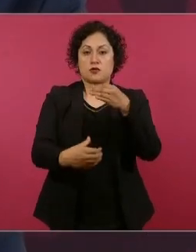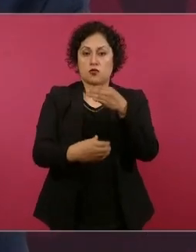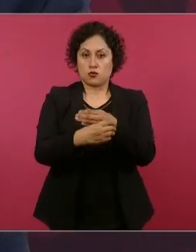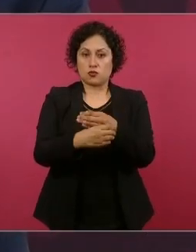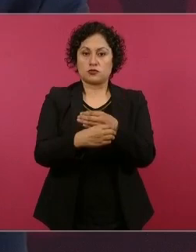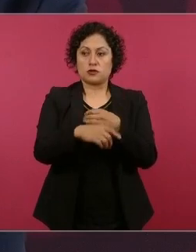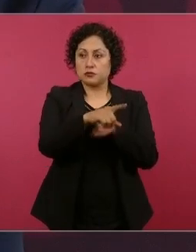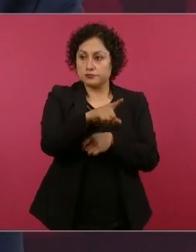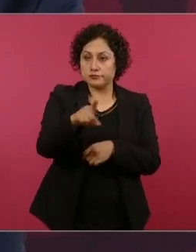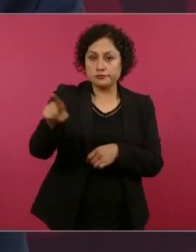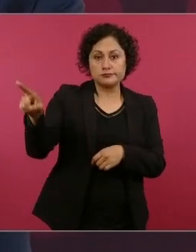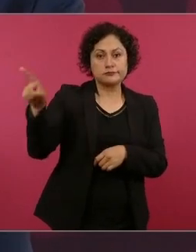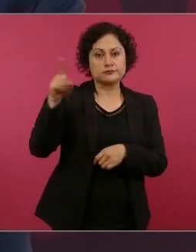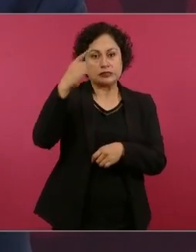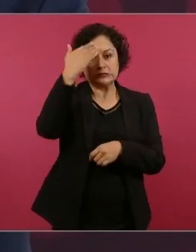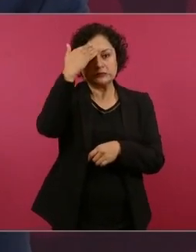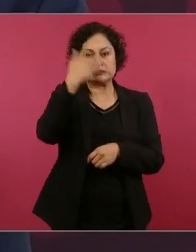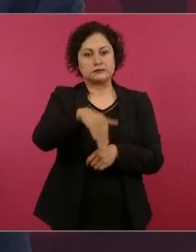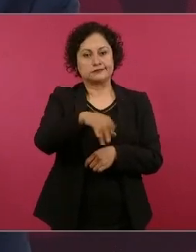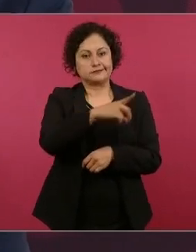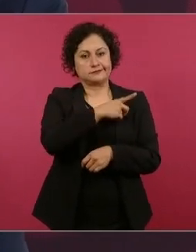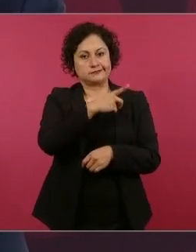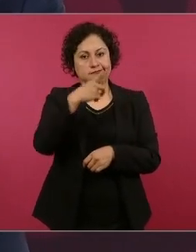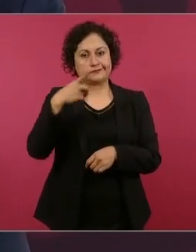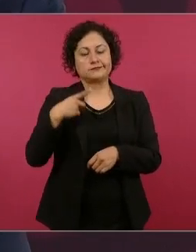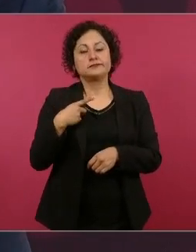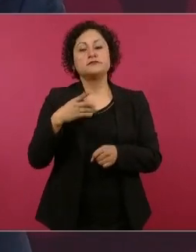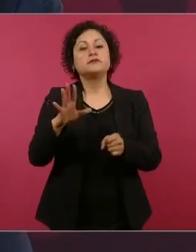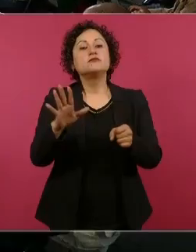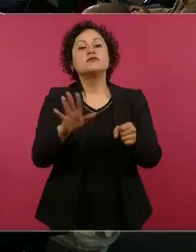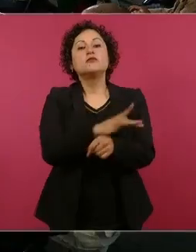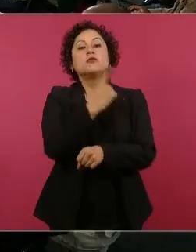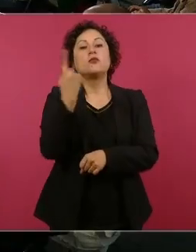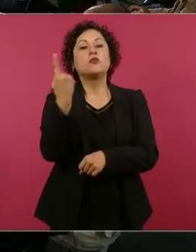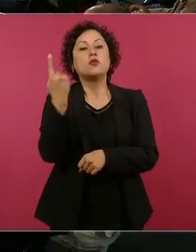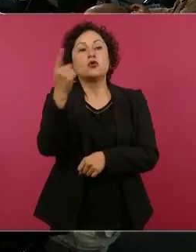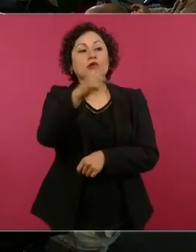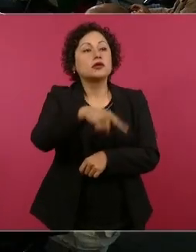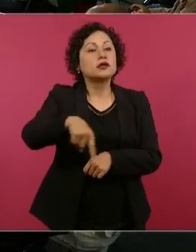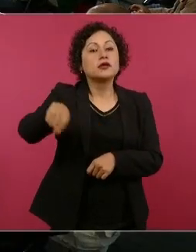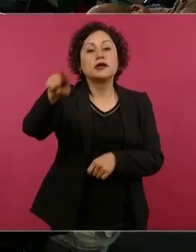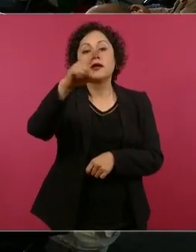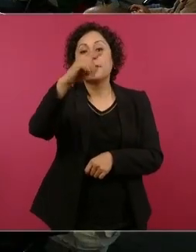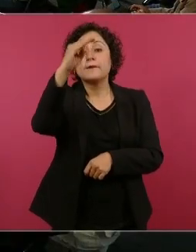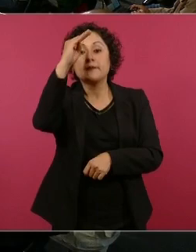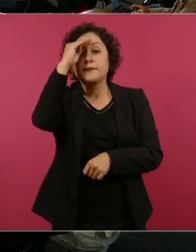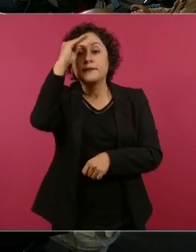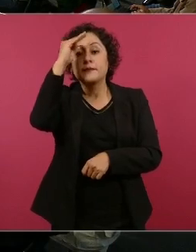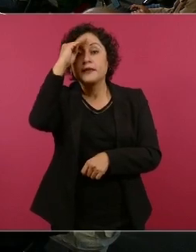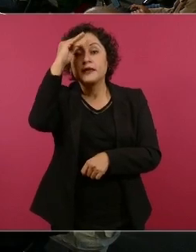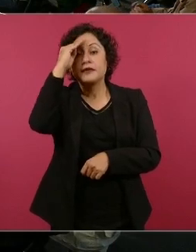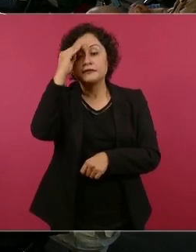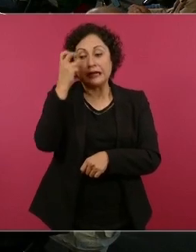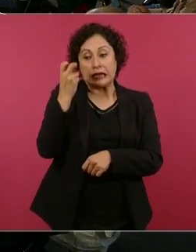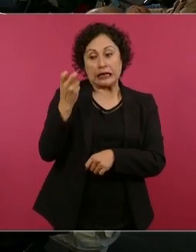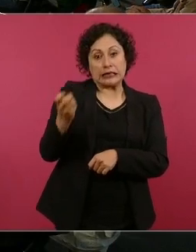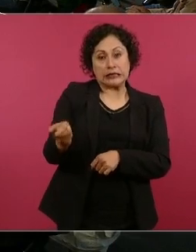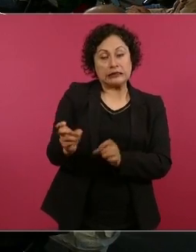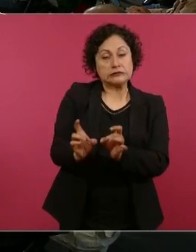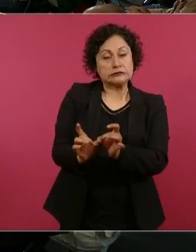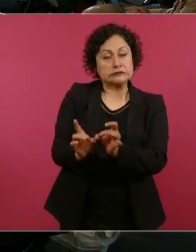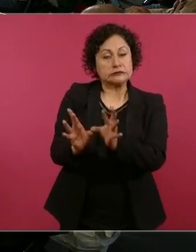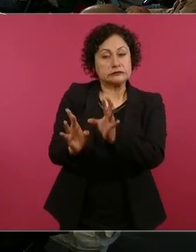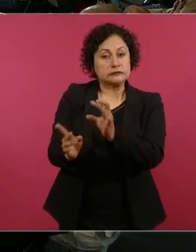pensando quienes participaron en estos hechos tan inhumanos,